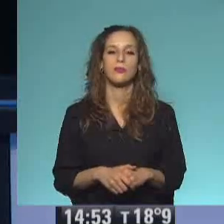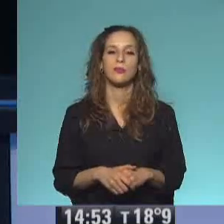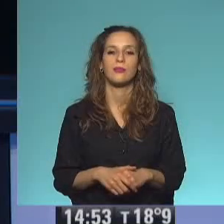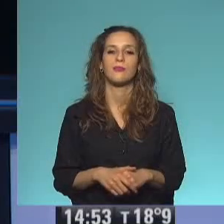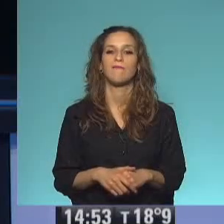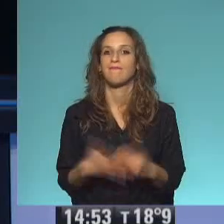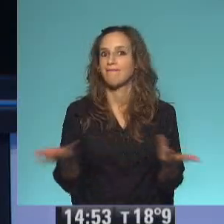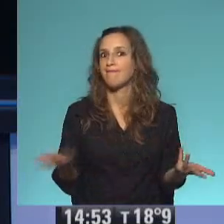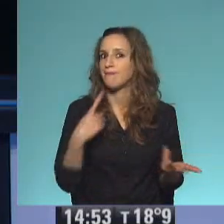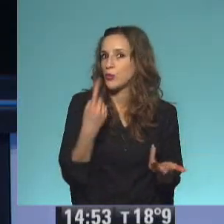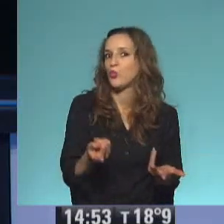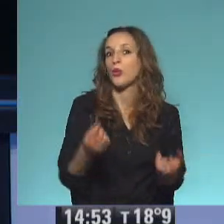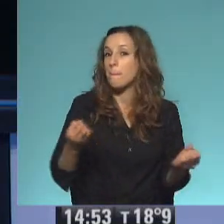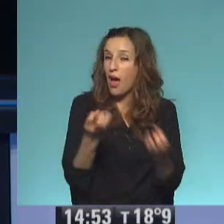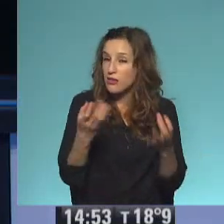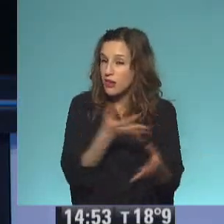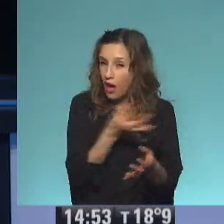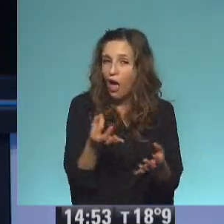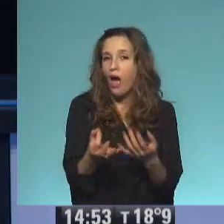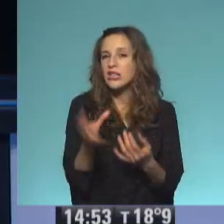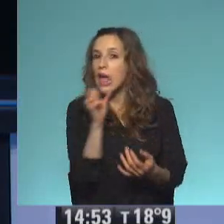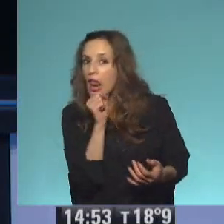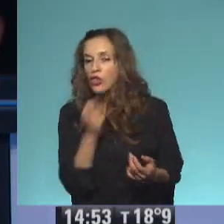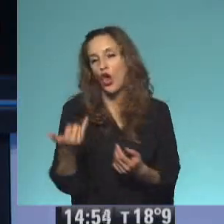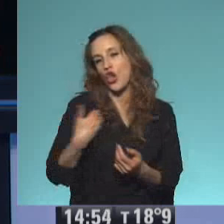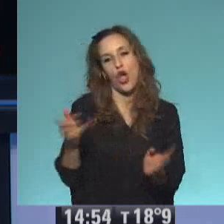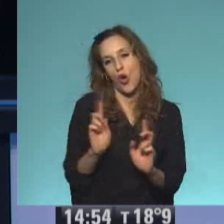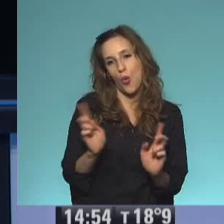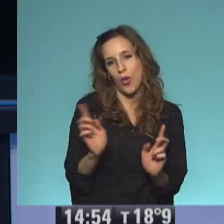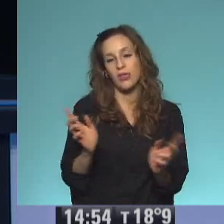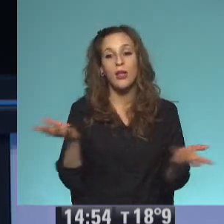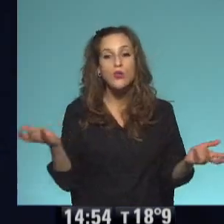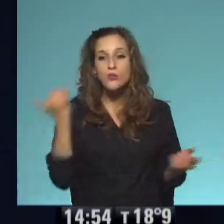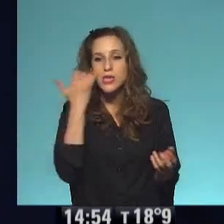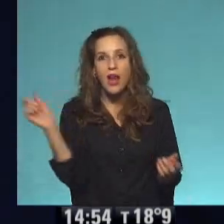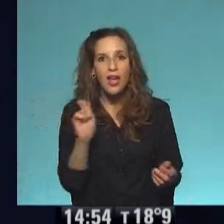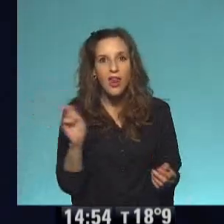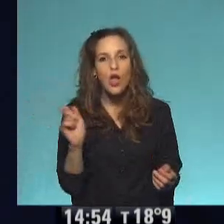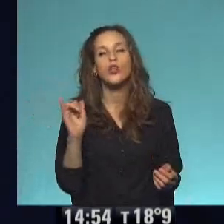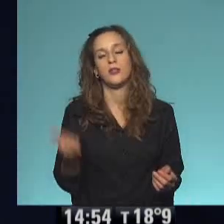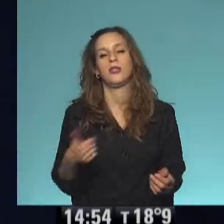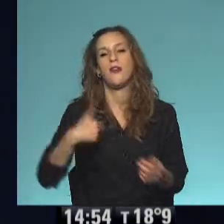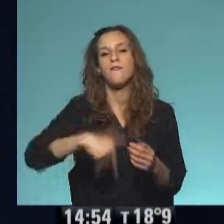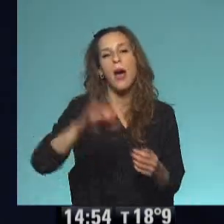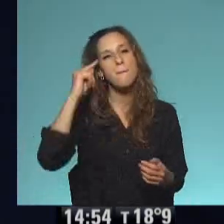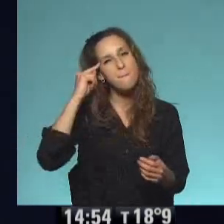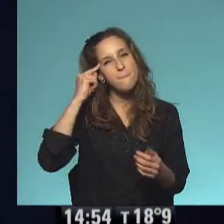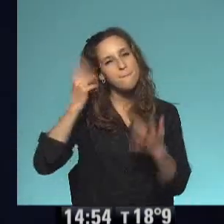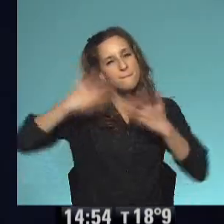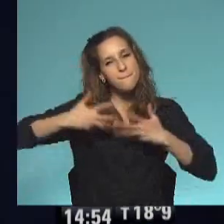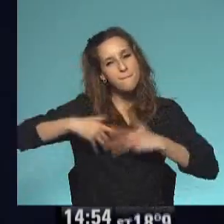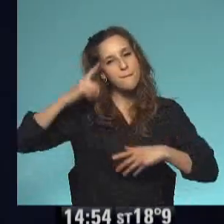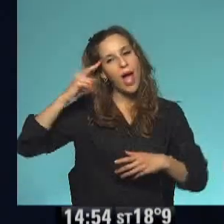galera? Él no te lo va a quedar a decir, porque los magos ya sonó el timbre. Voy a pensar mis preguntas, pero voy a usar el